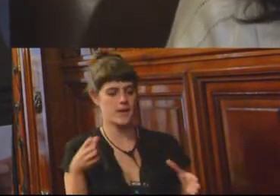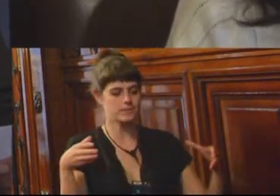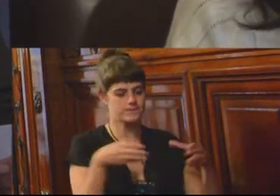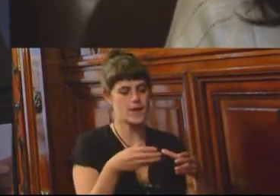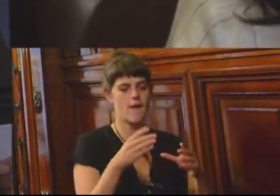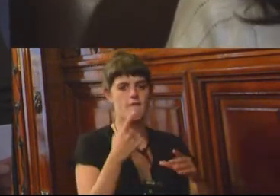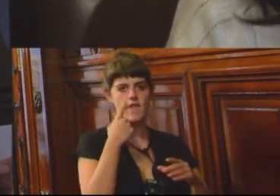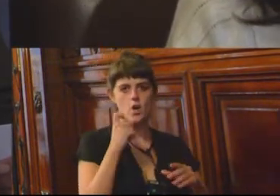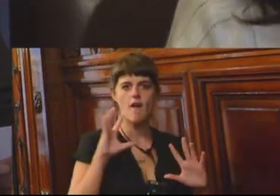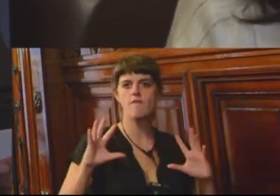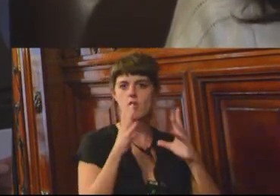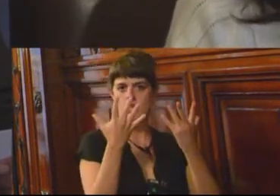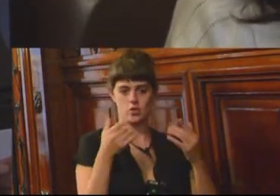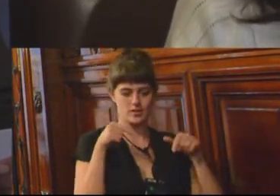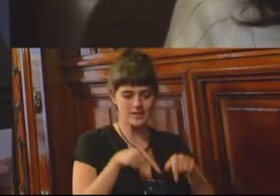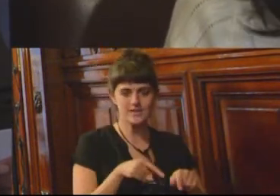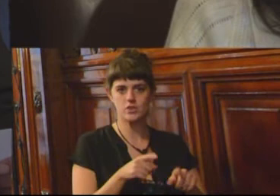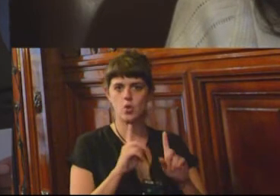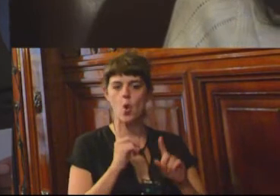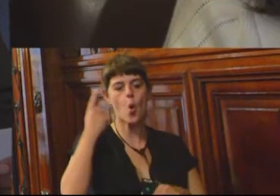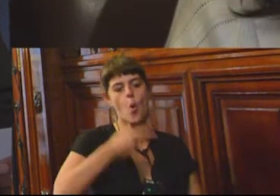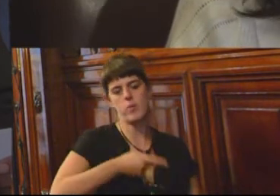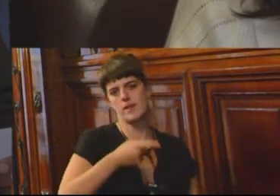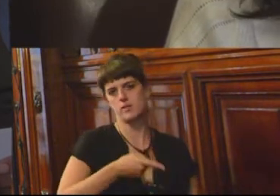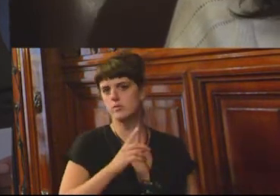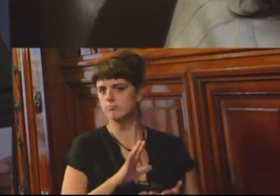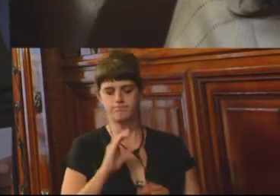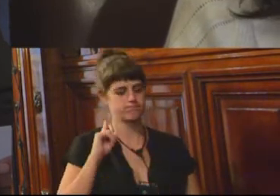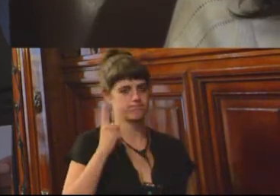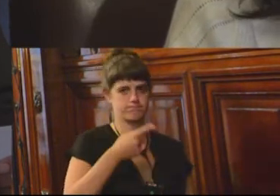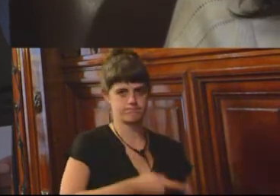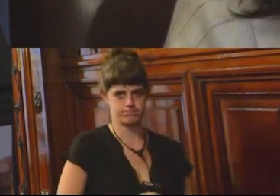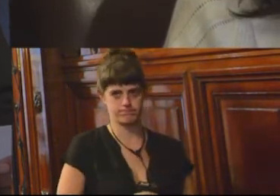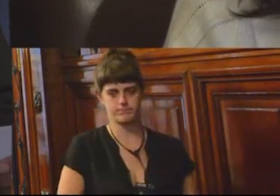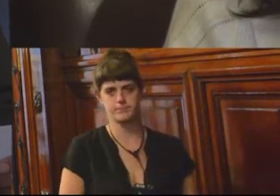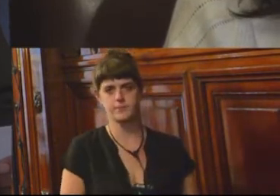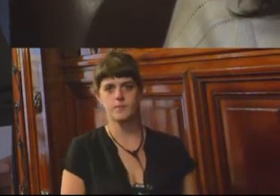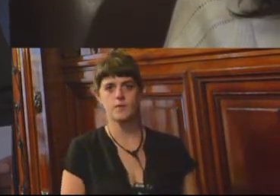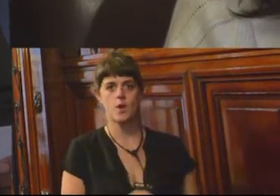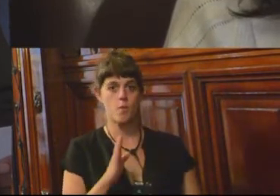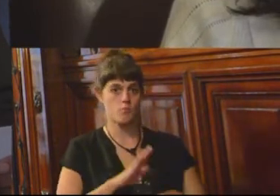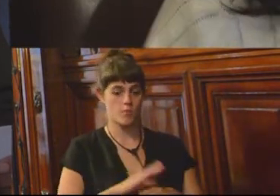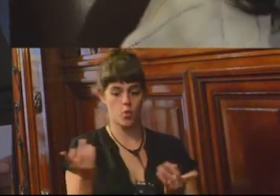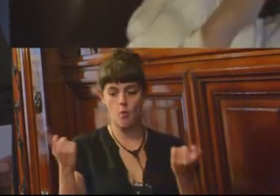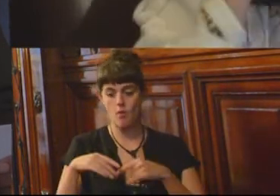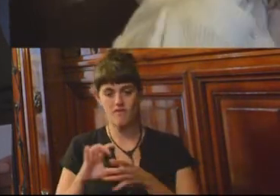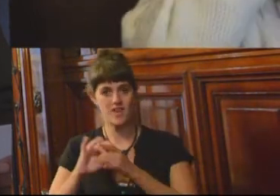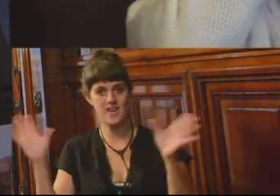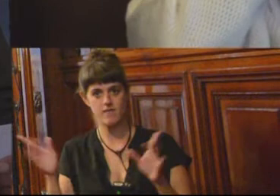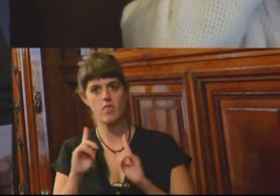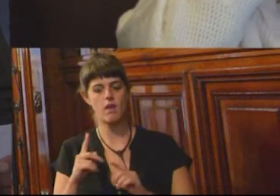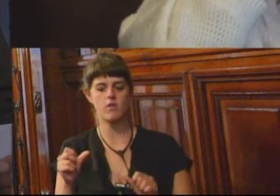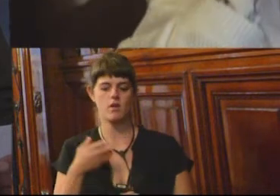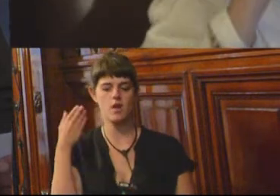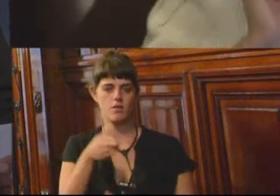que se realiza hasta el momento como obligación especial impuesta al momento de recuperar su libertad por el Instituto de la Escarcelación,